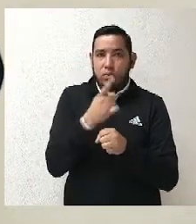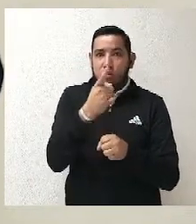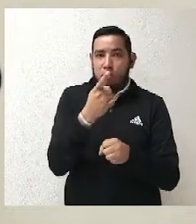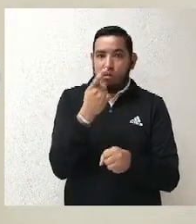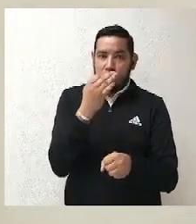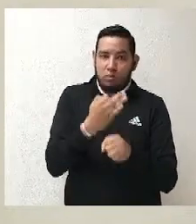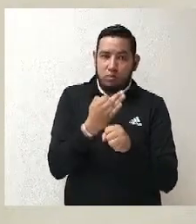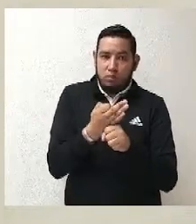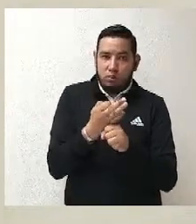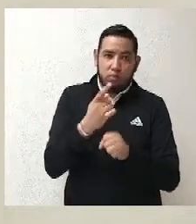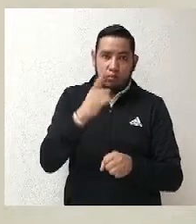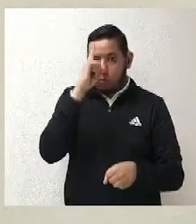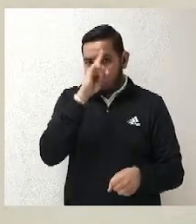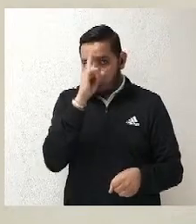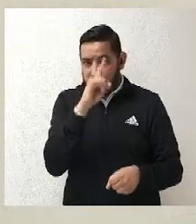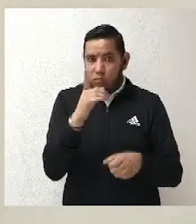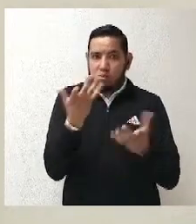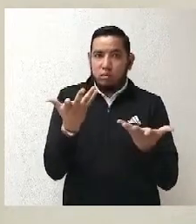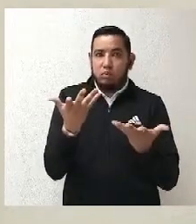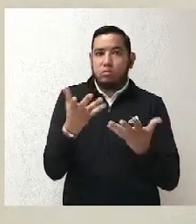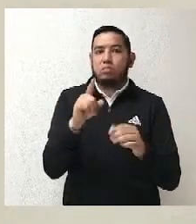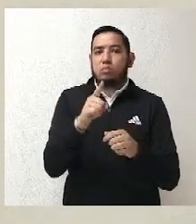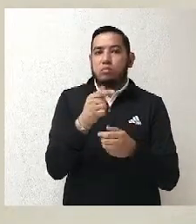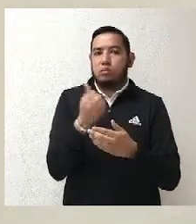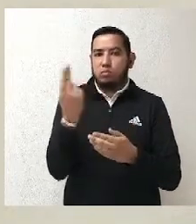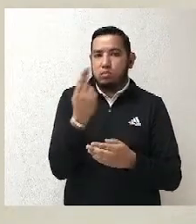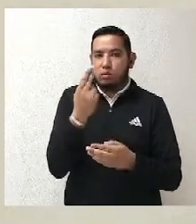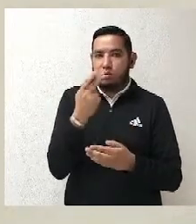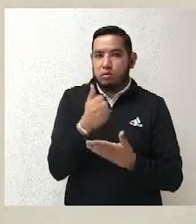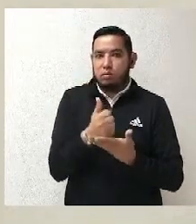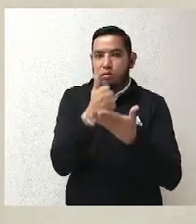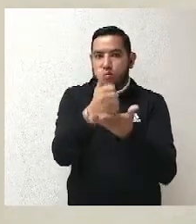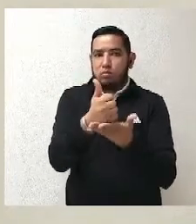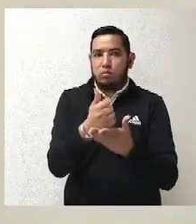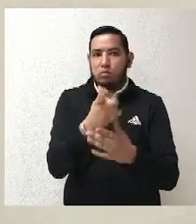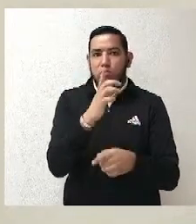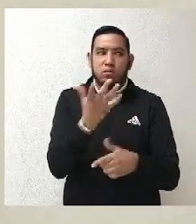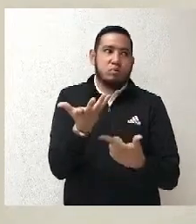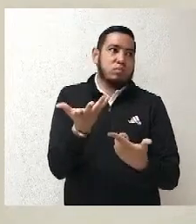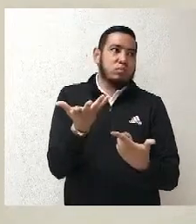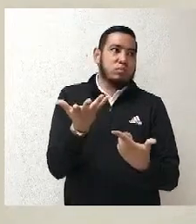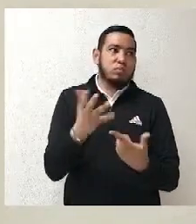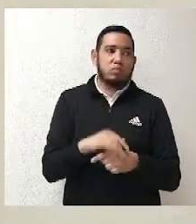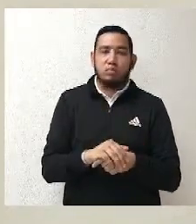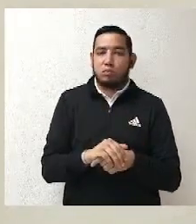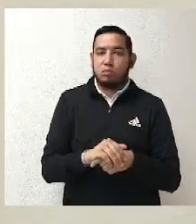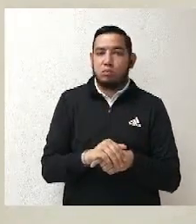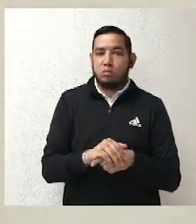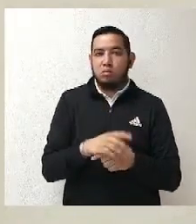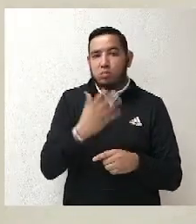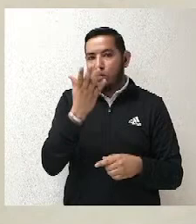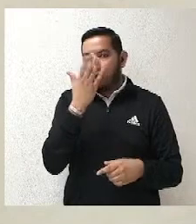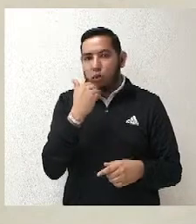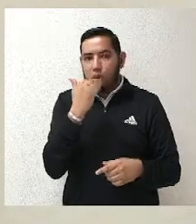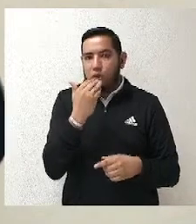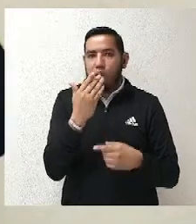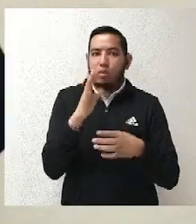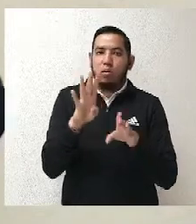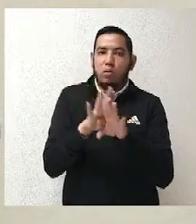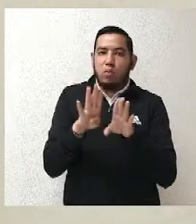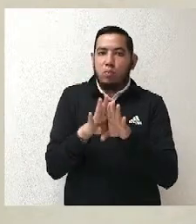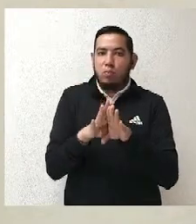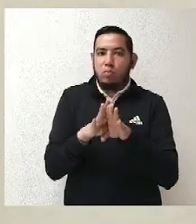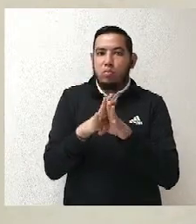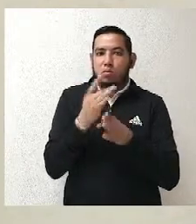que encuentran fundamento en los estatutos. Entonces, en realidad no hay esa